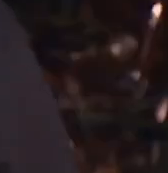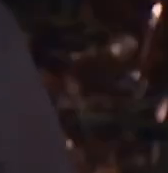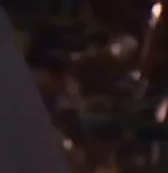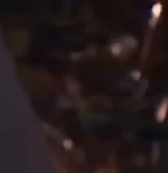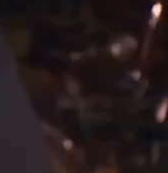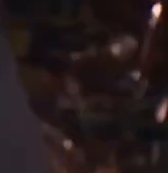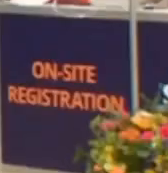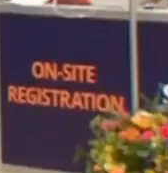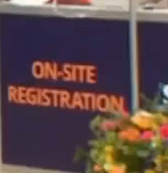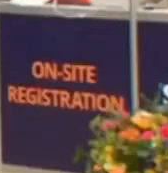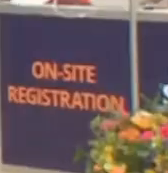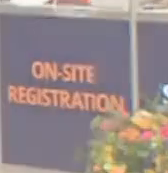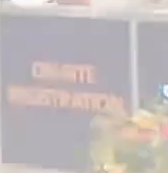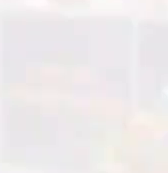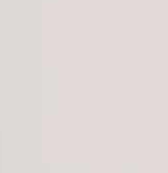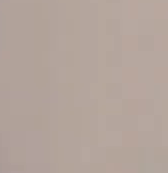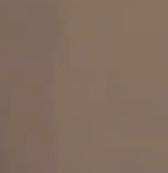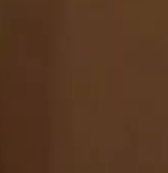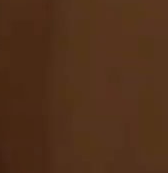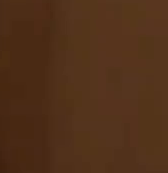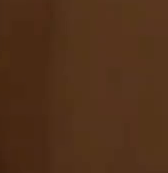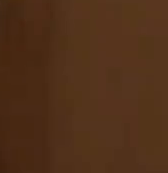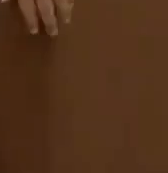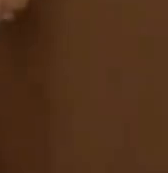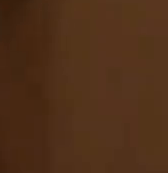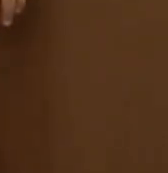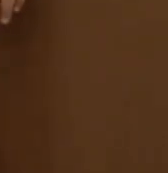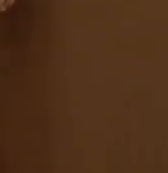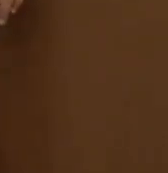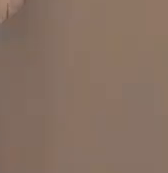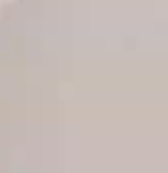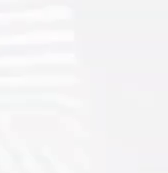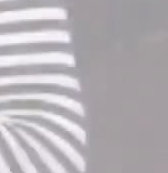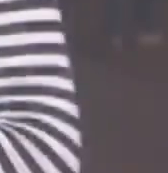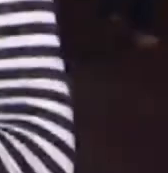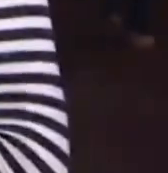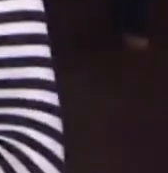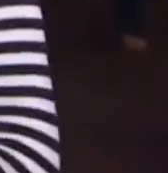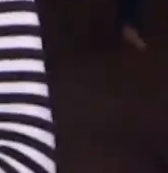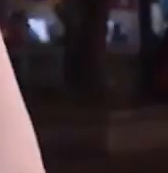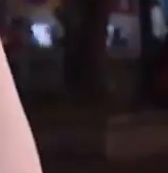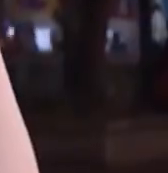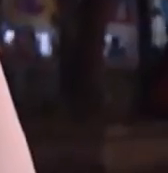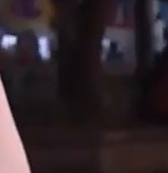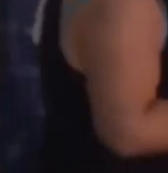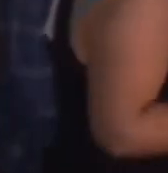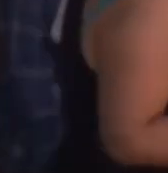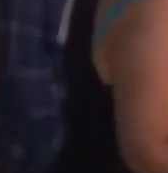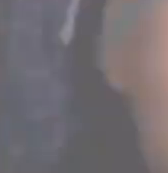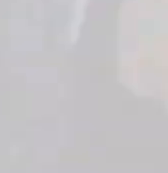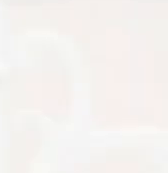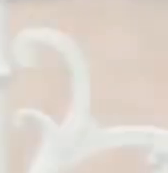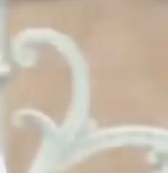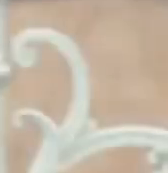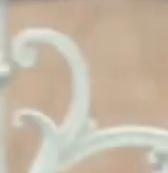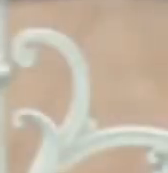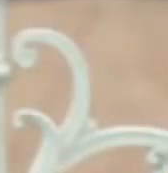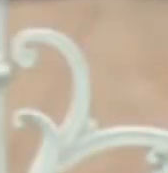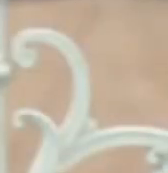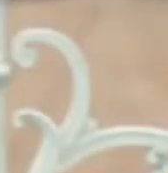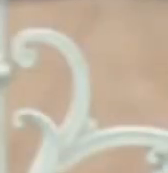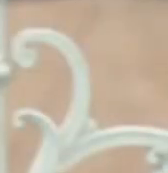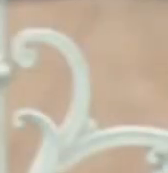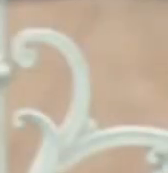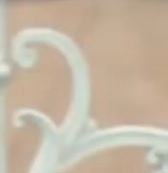Significan las siglas de la diversidad sexual. A hora que llegamos a las tres tres a todo el mundo se le hace bolas el barniz. Es lo mismo orientación que identidad. Lo primero que